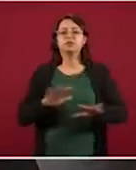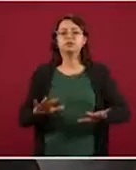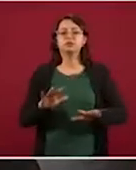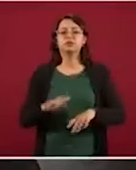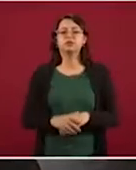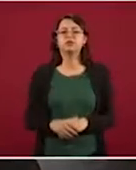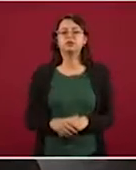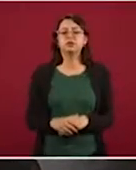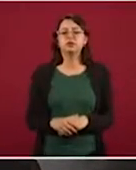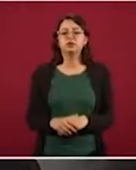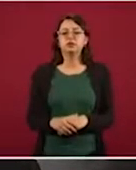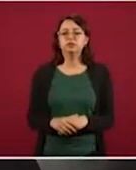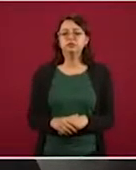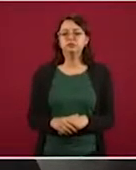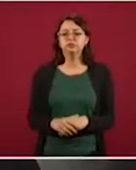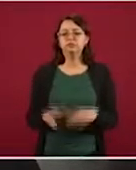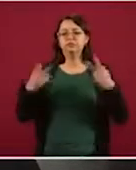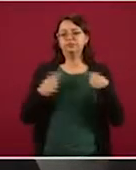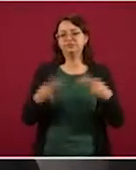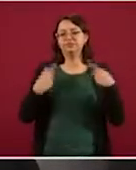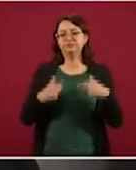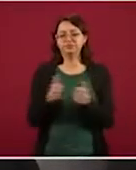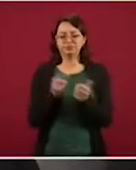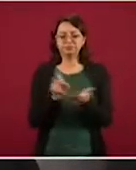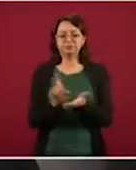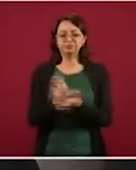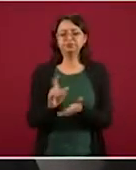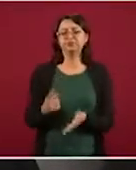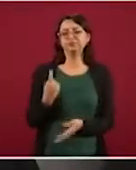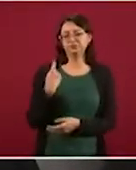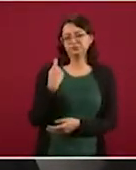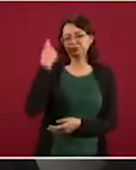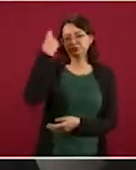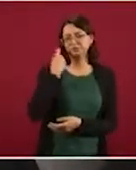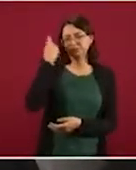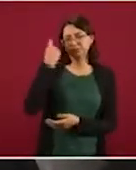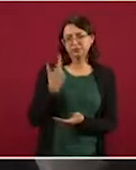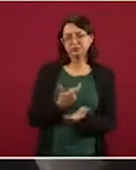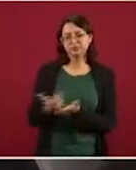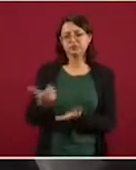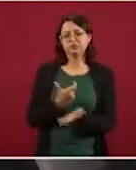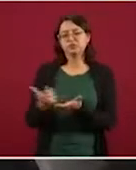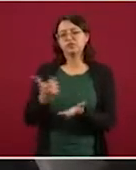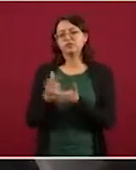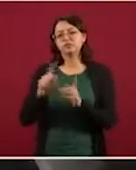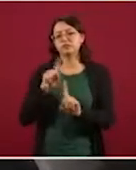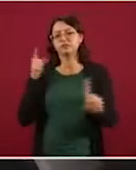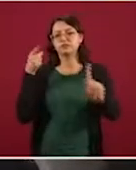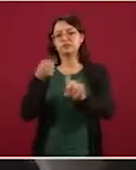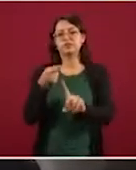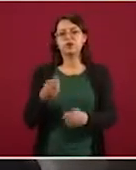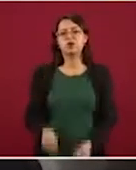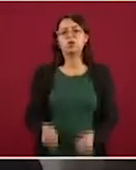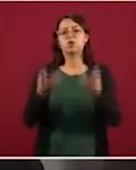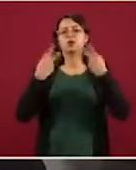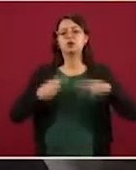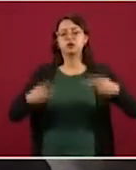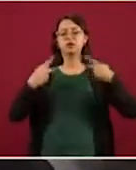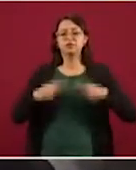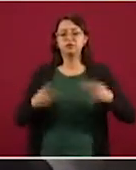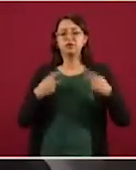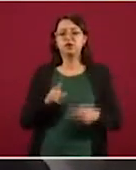La pensión para personas con discapacidad tiene una meta planteada de un millón de